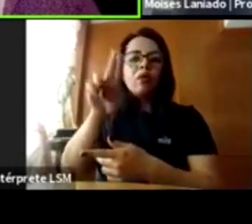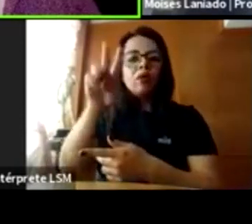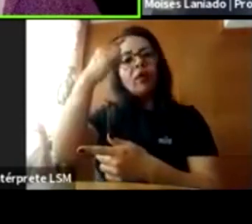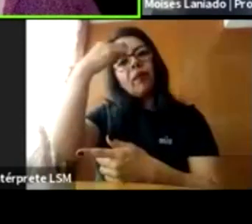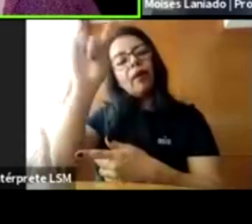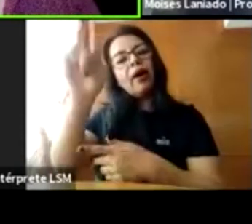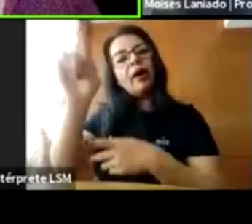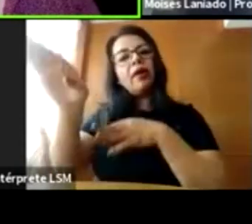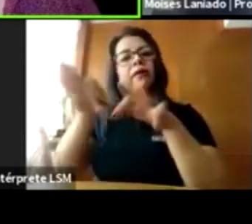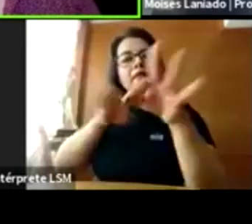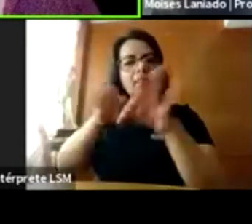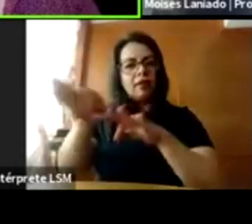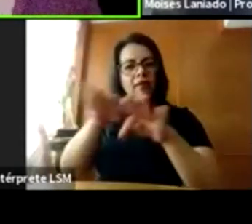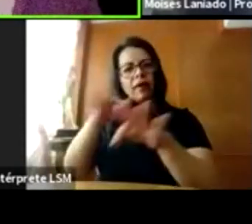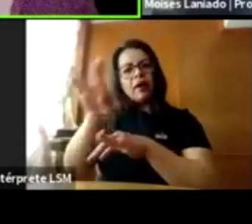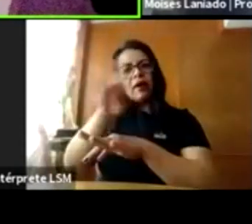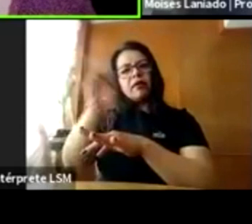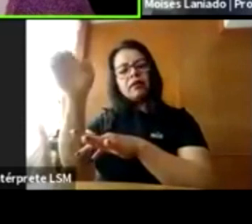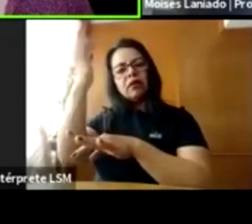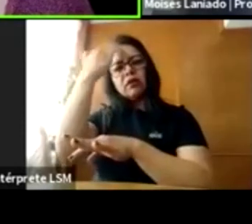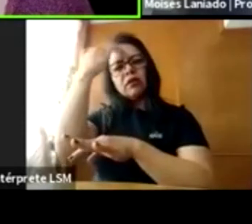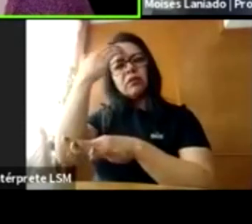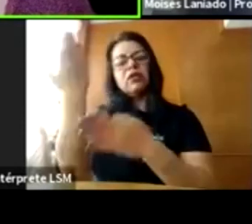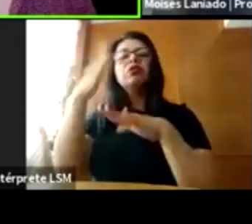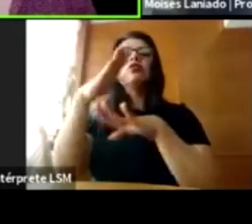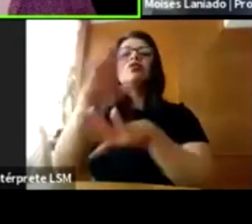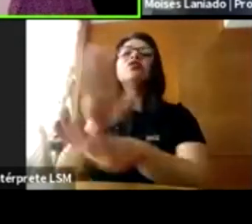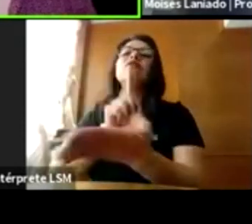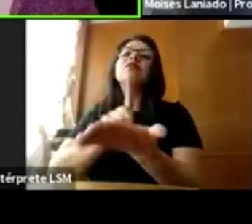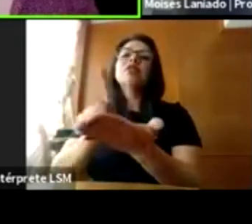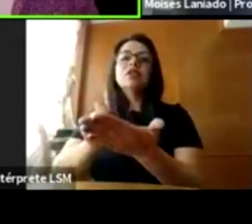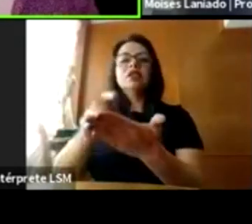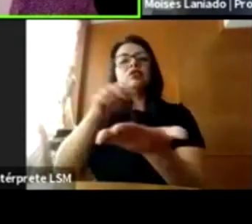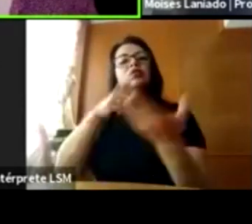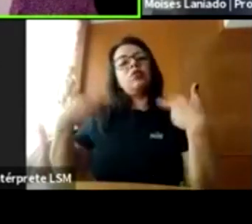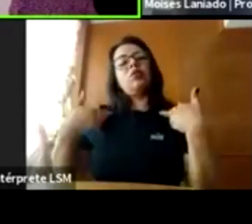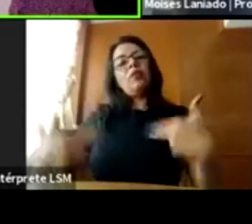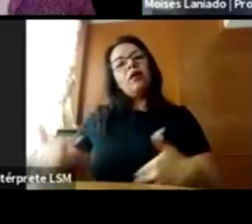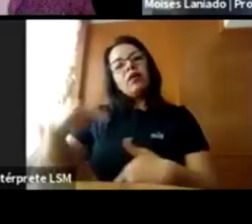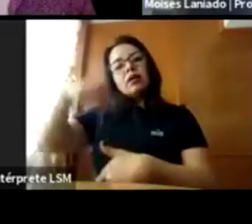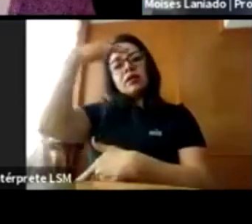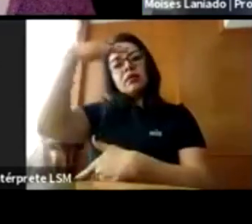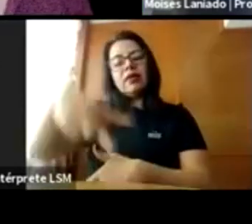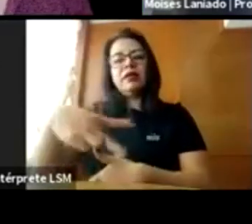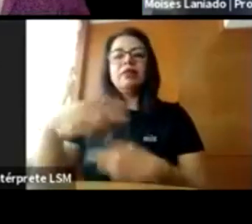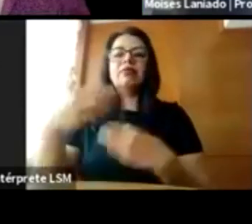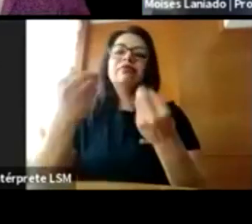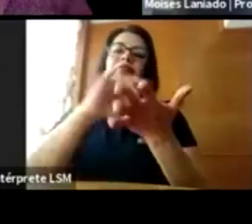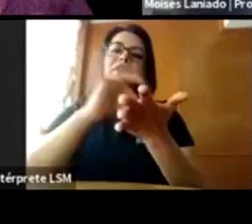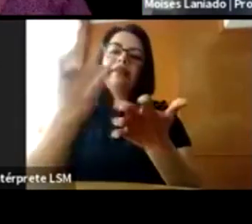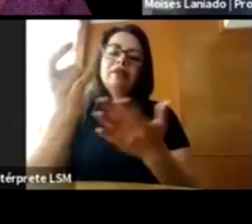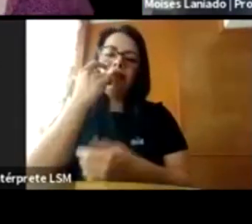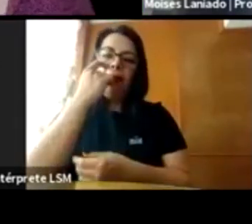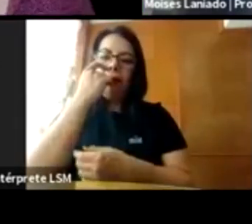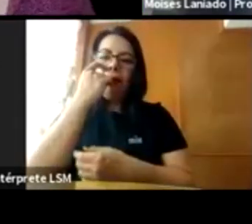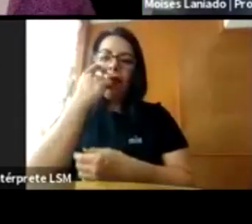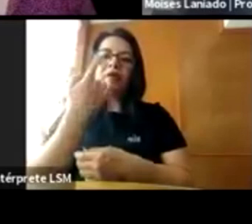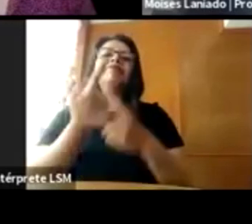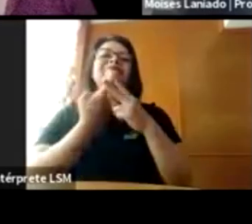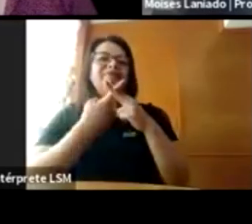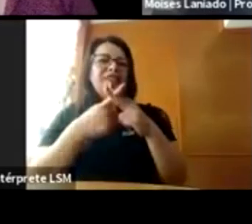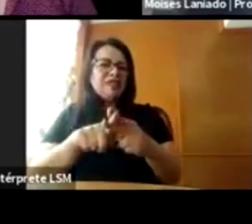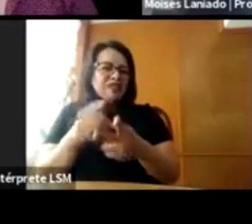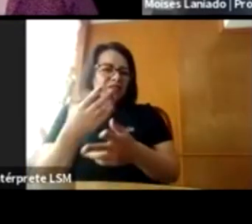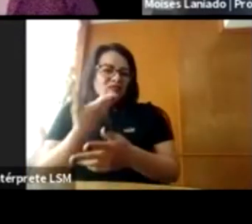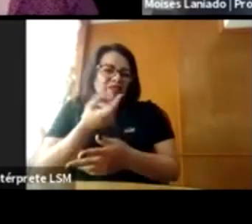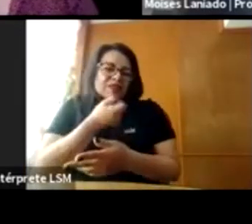un reconocimiento de la Comisión Nacional de Derechos Humanos de México. Muchas gracias. Bueno, sí, sí, empezaremos en unos segundos. La